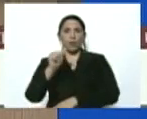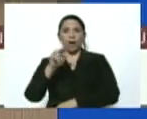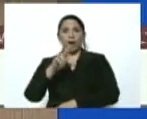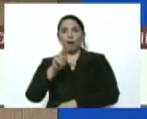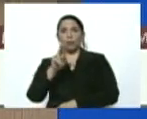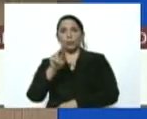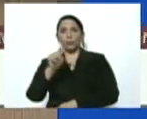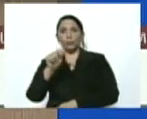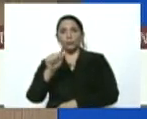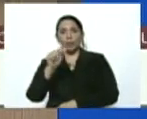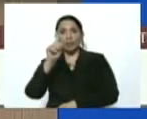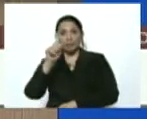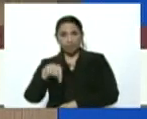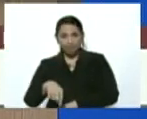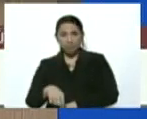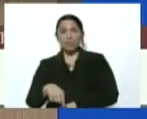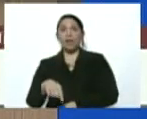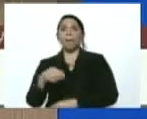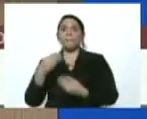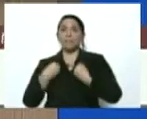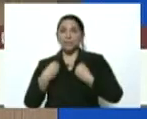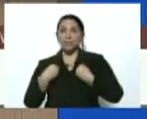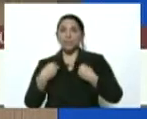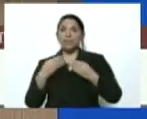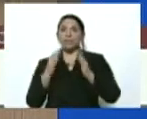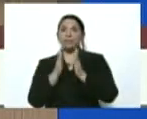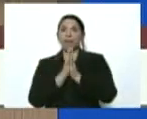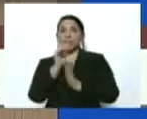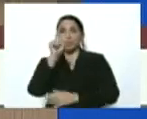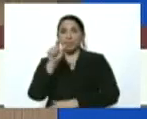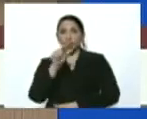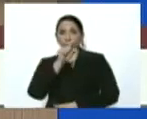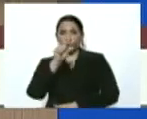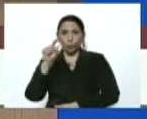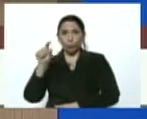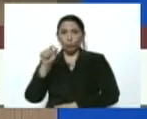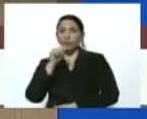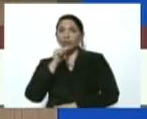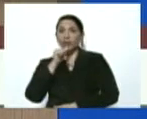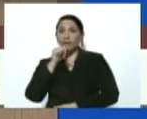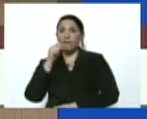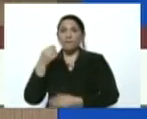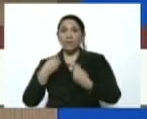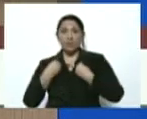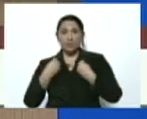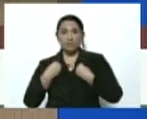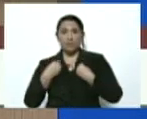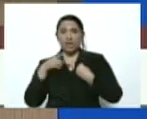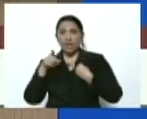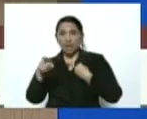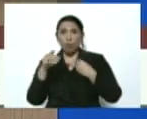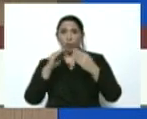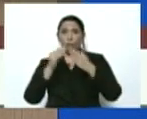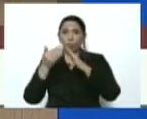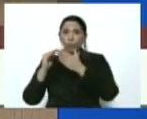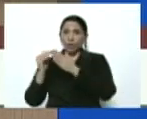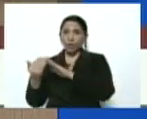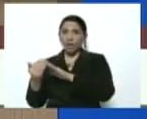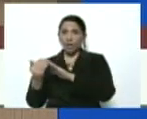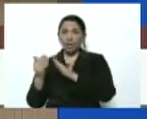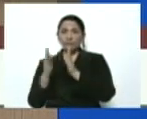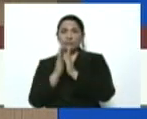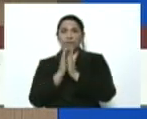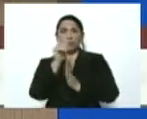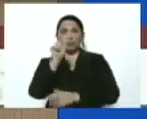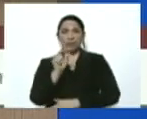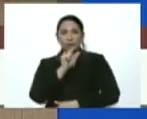de Santa Cruz del Este. Atención, porque quienes habitan en esta comunidad de Santa Cruz del Este saben